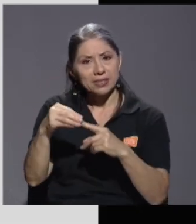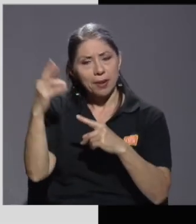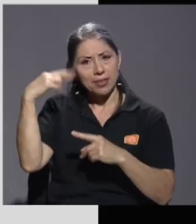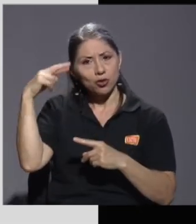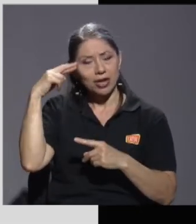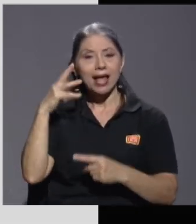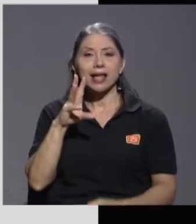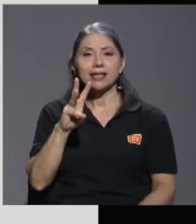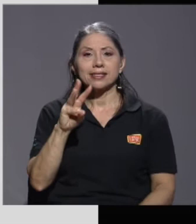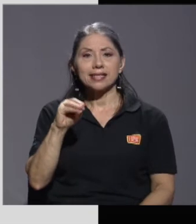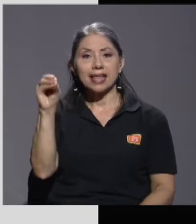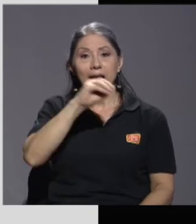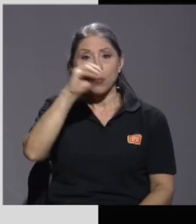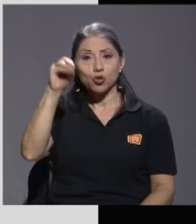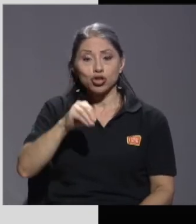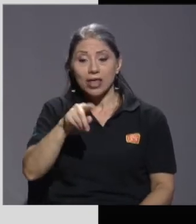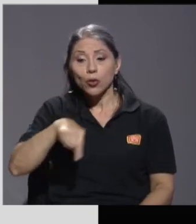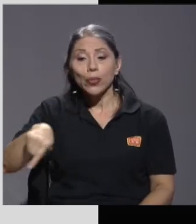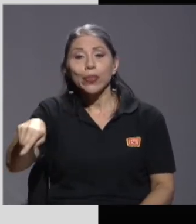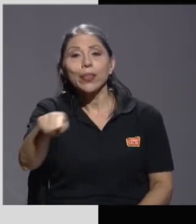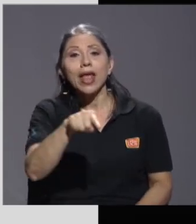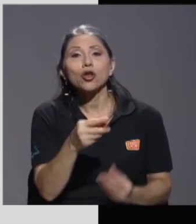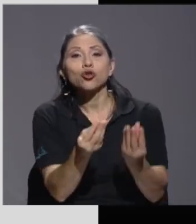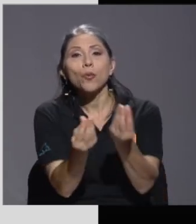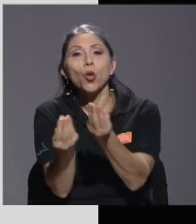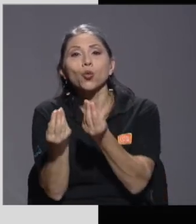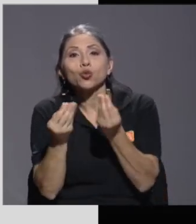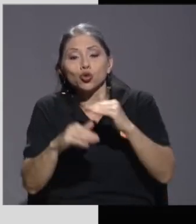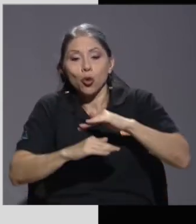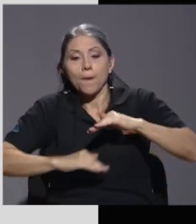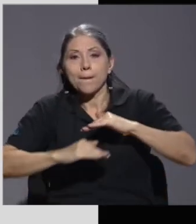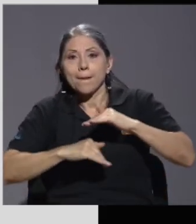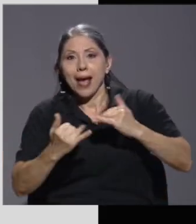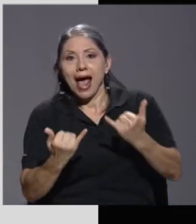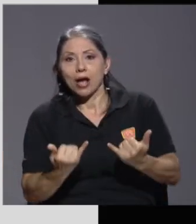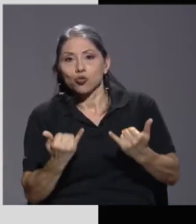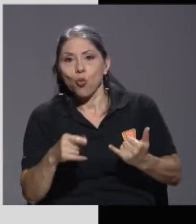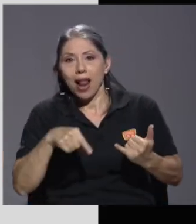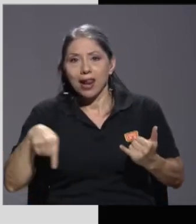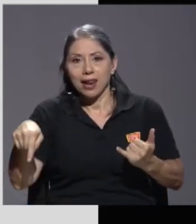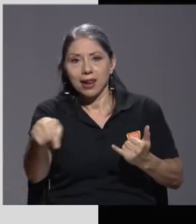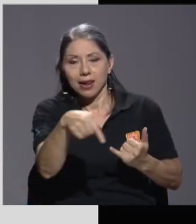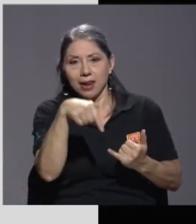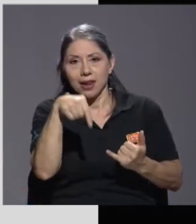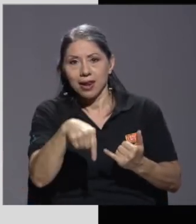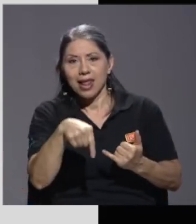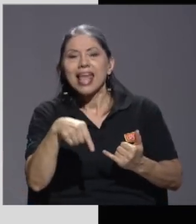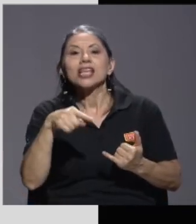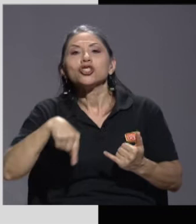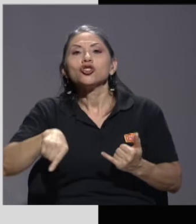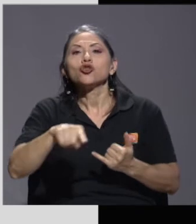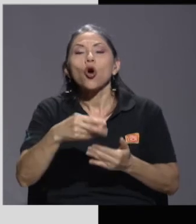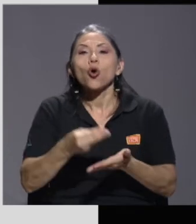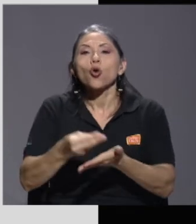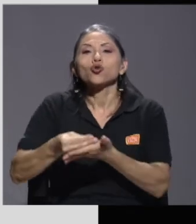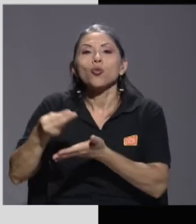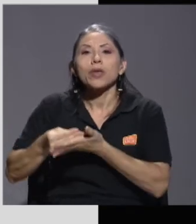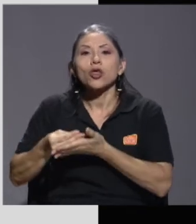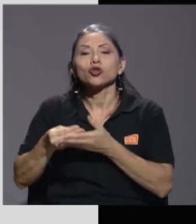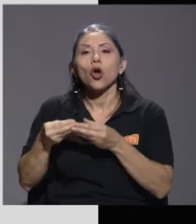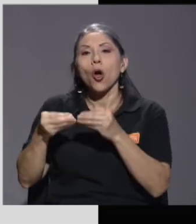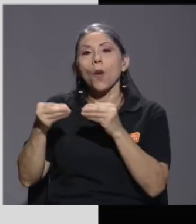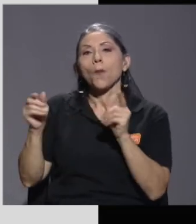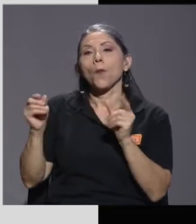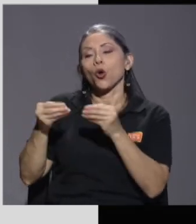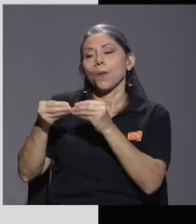% de los productos de la canasta actual, la canasta básica tributaria actual, son consumidos por menos del